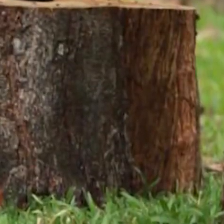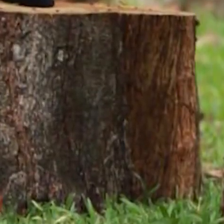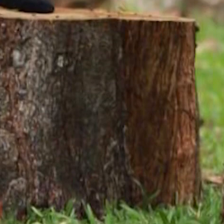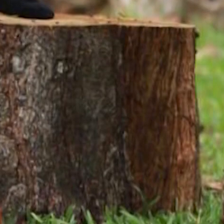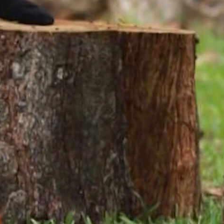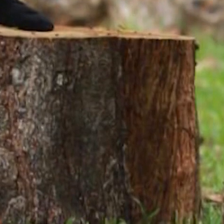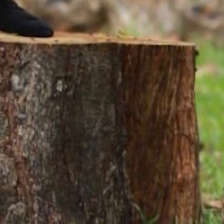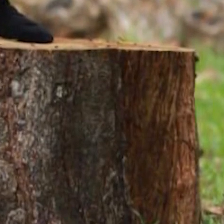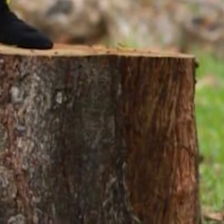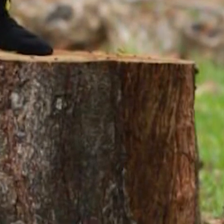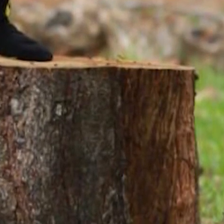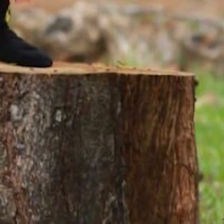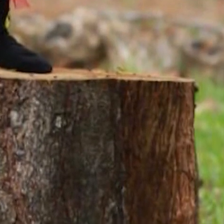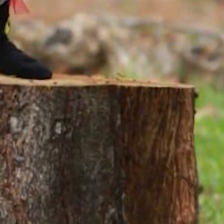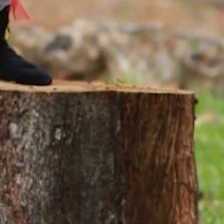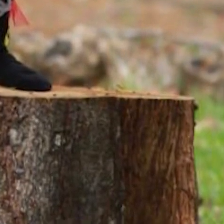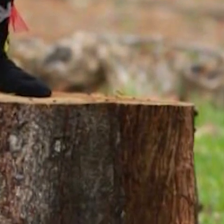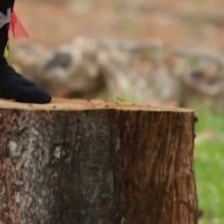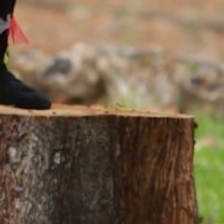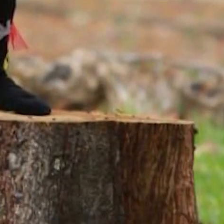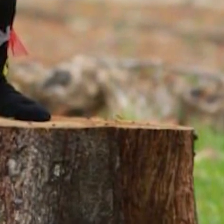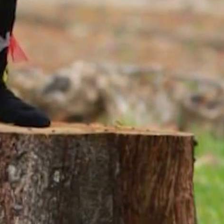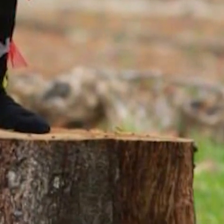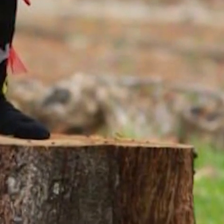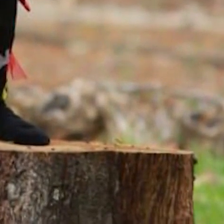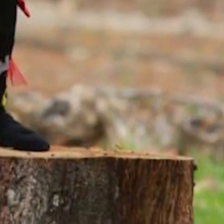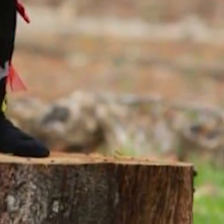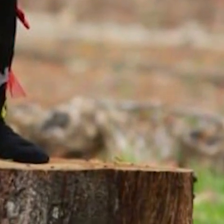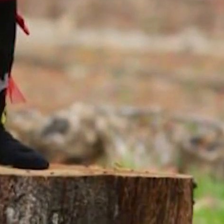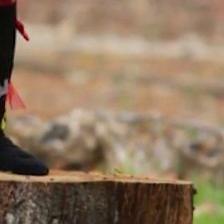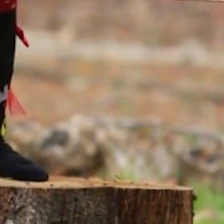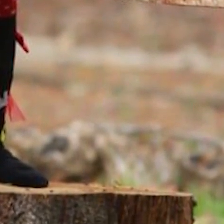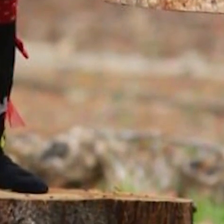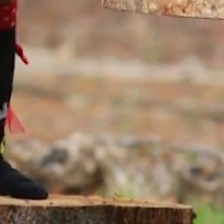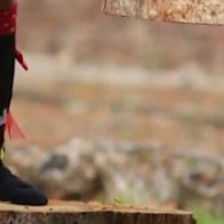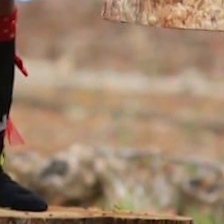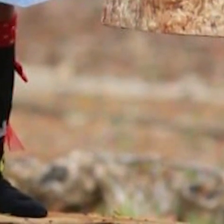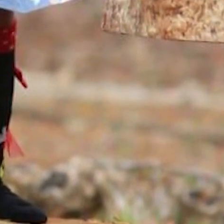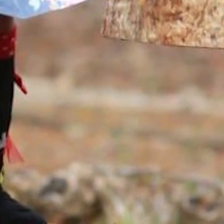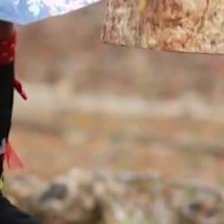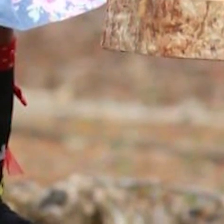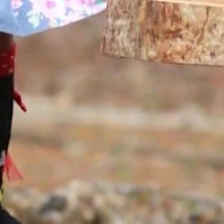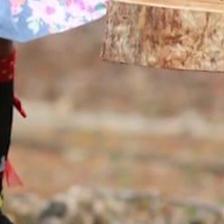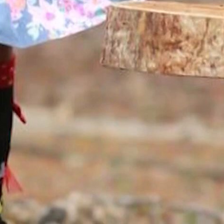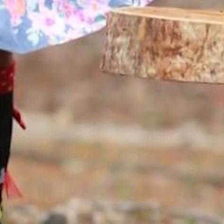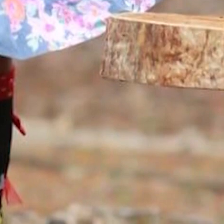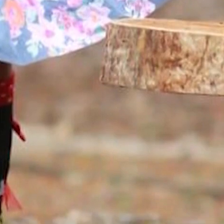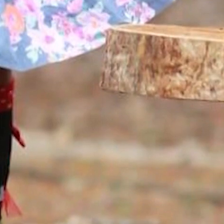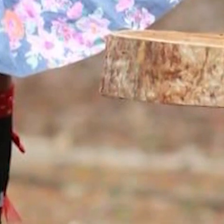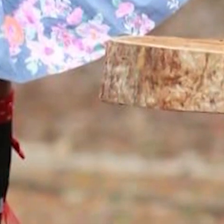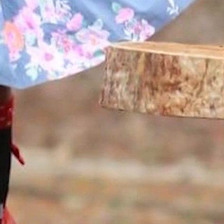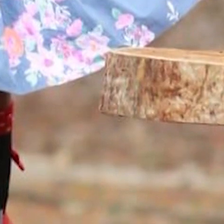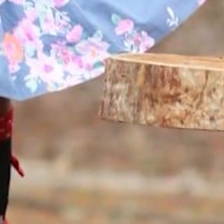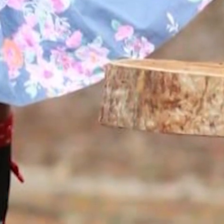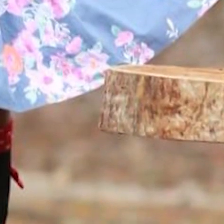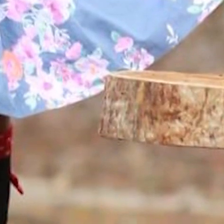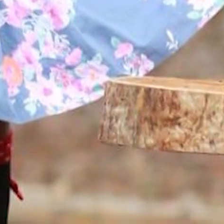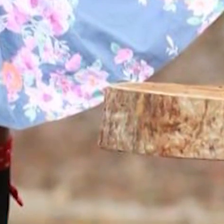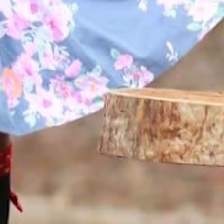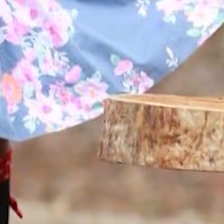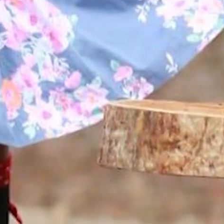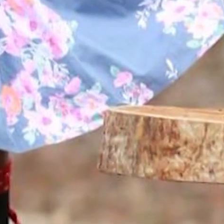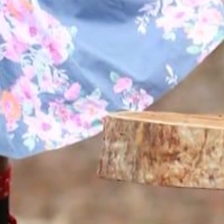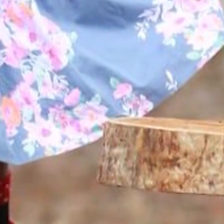actividades que puedan colocarse en medias distintas para así sensibilizar lo que es el Día Internacional del